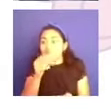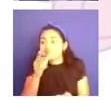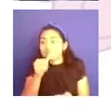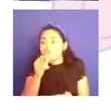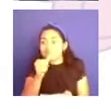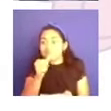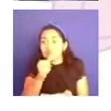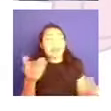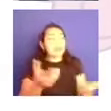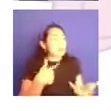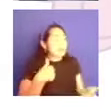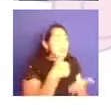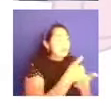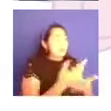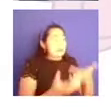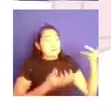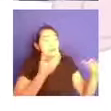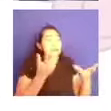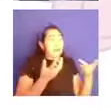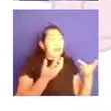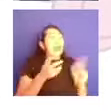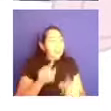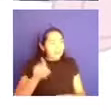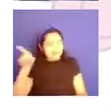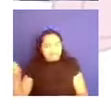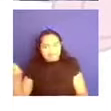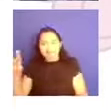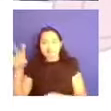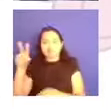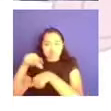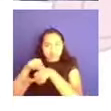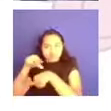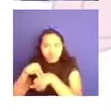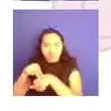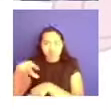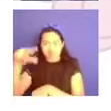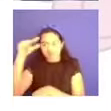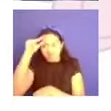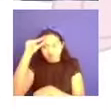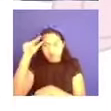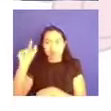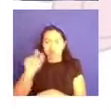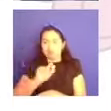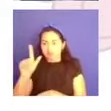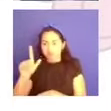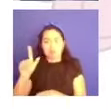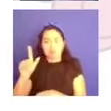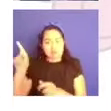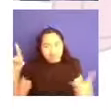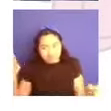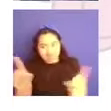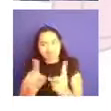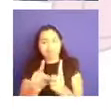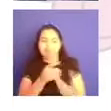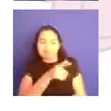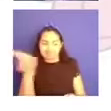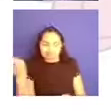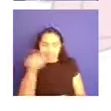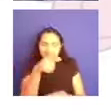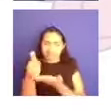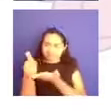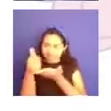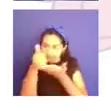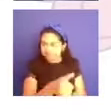pues, es muy importante acudir a una ayuda profesional adecuada en tiempo y en forma. Entonces, esto es lo que vamos a ir como